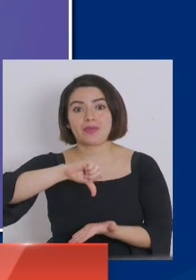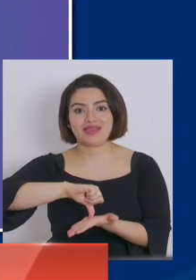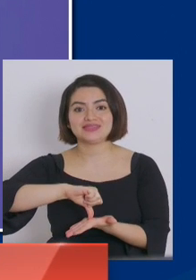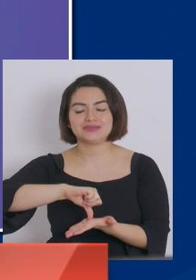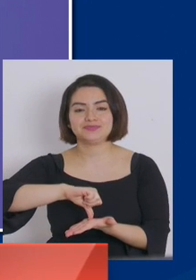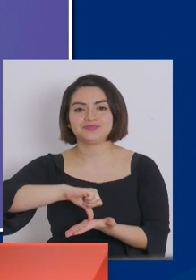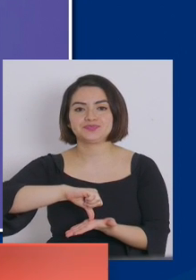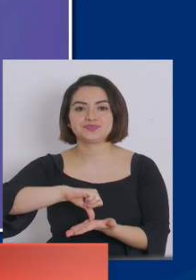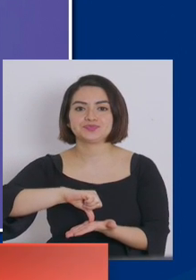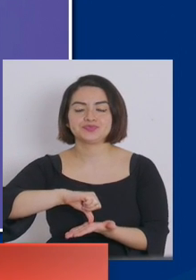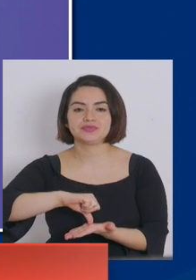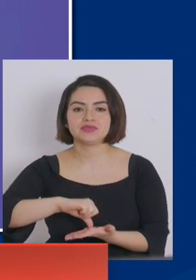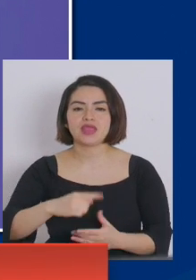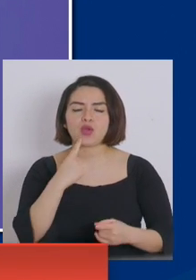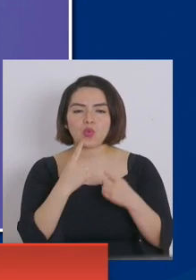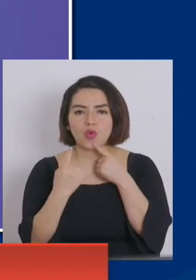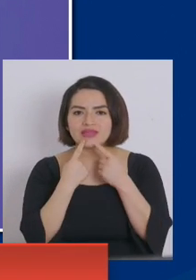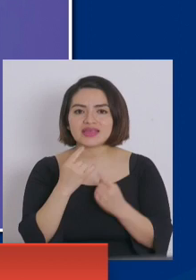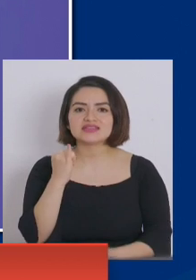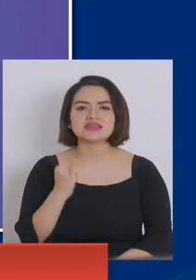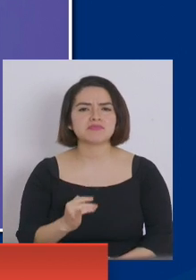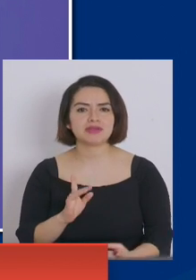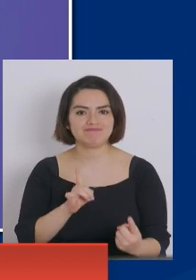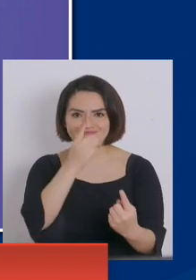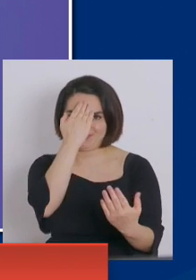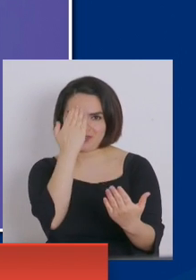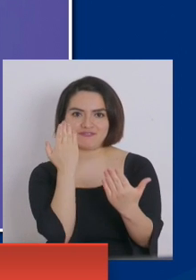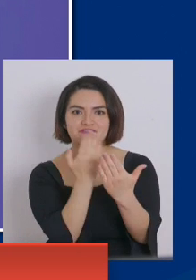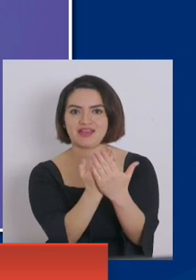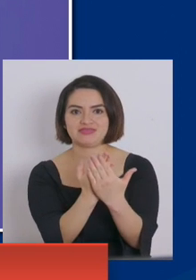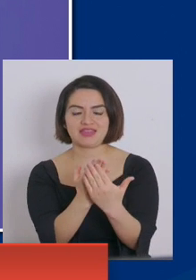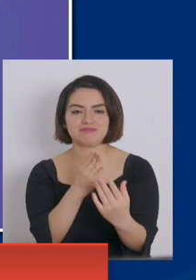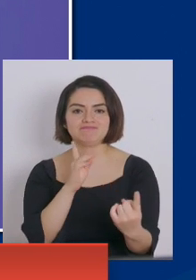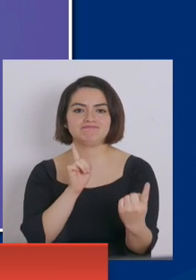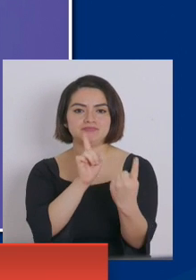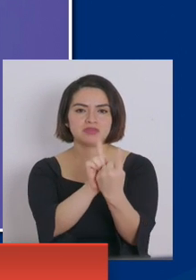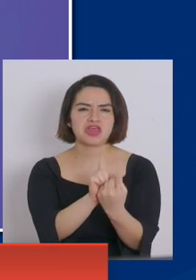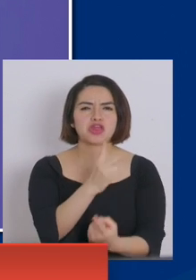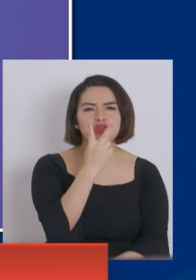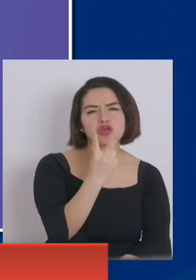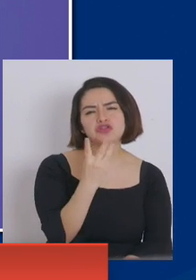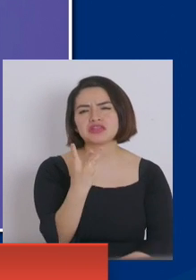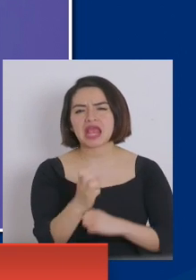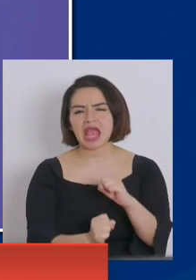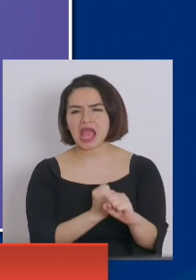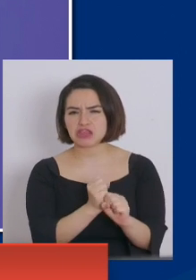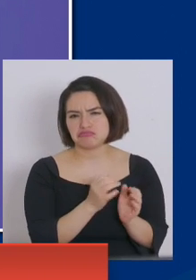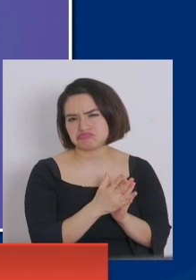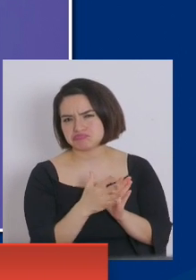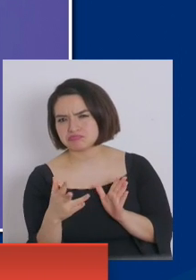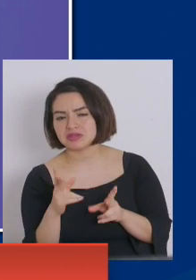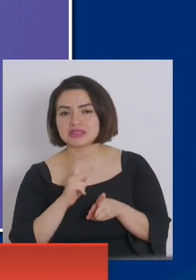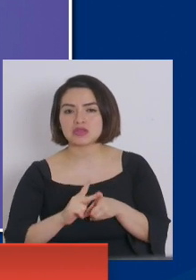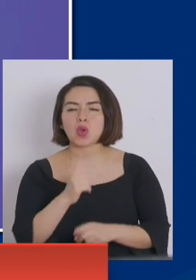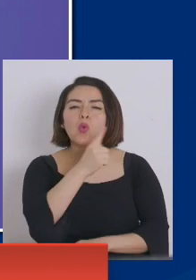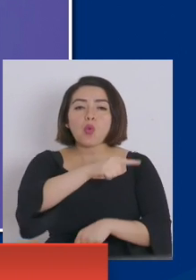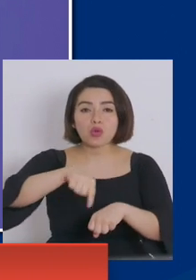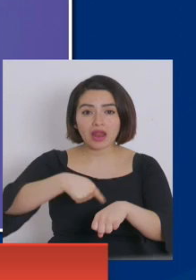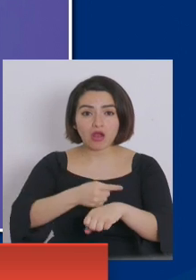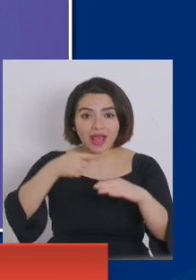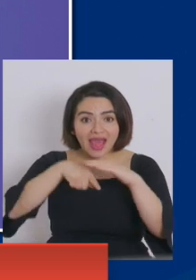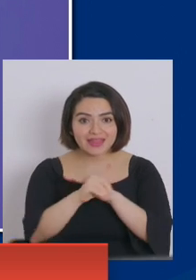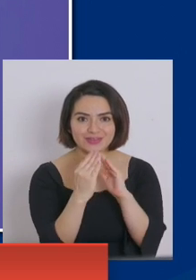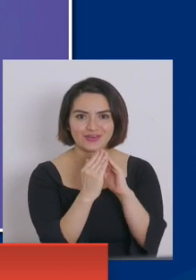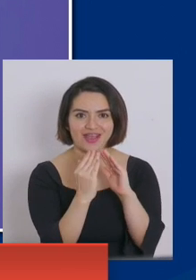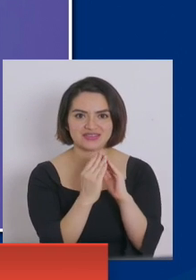Es una encuesta que tradicionalmente se hace de manera presencial cada dos o tres años, que dura alrededor de una hora dentro de las